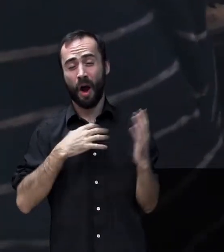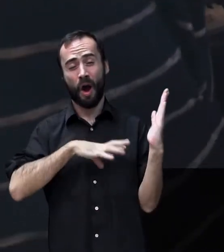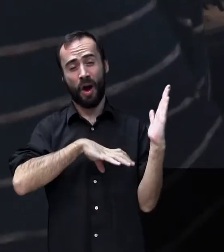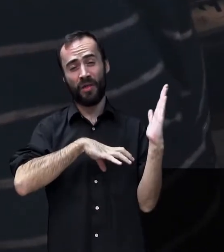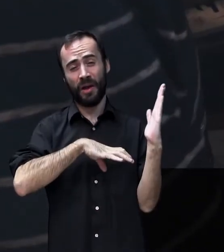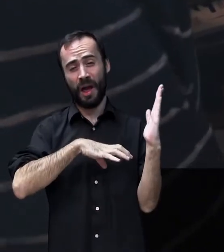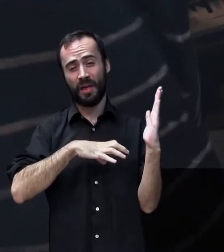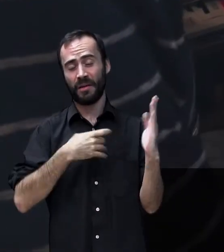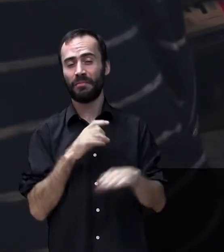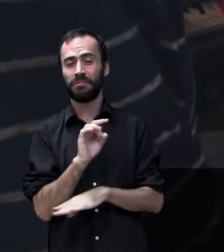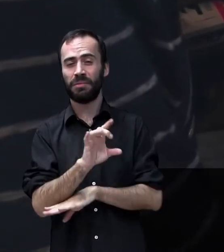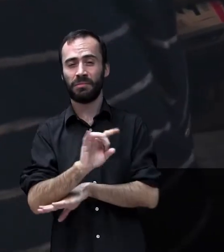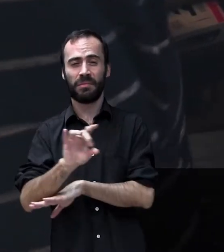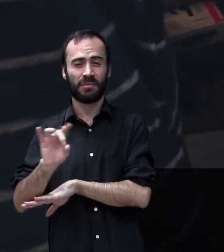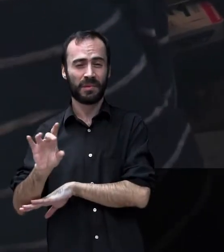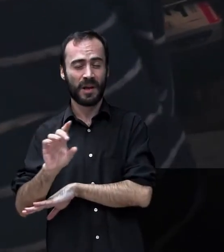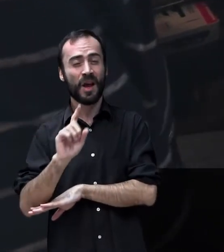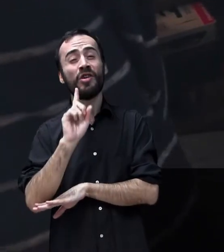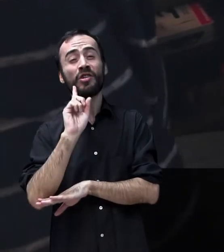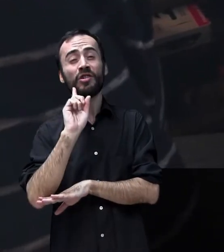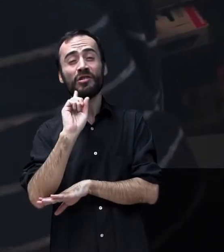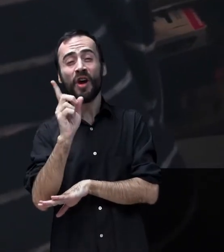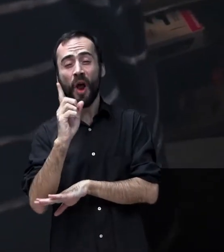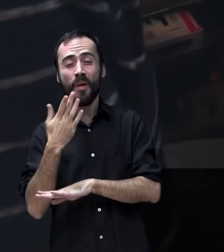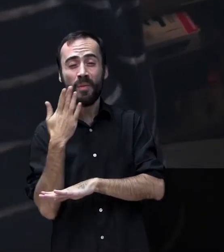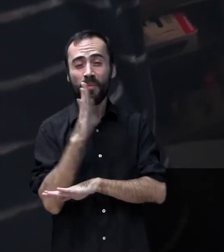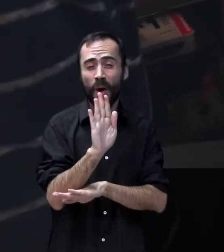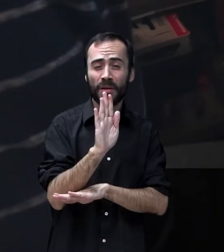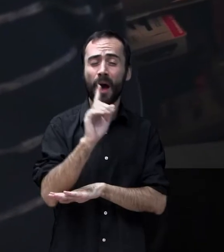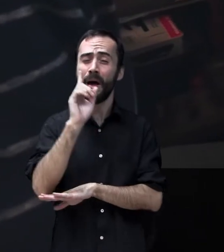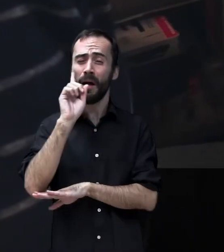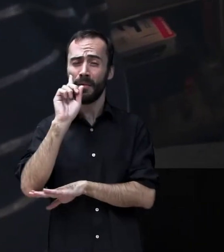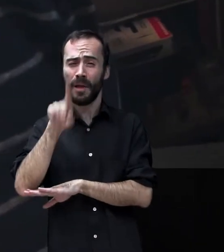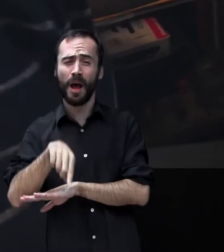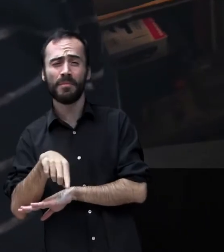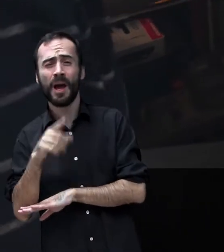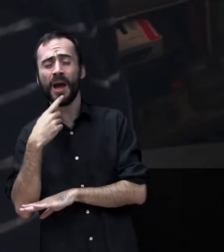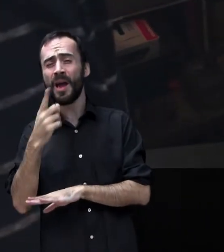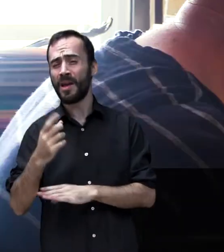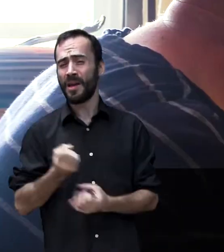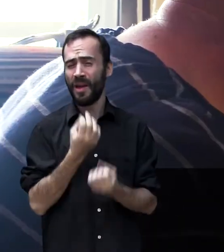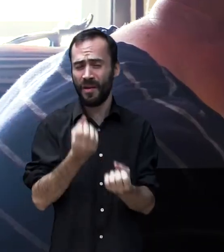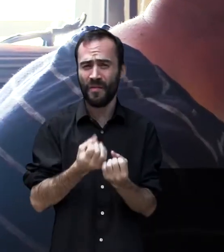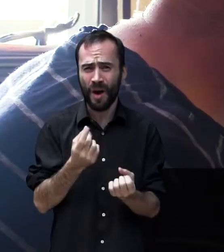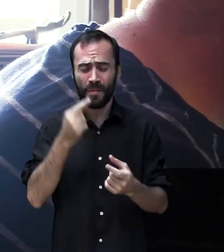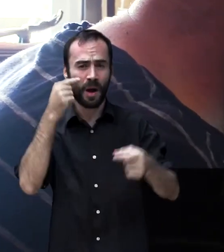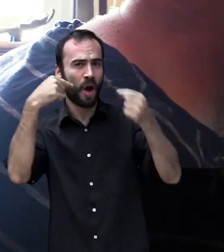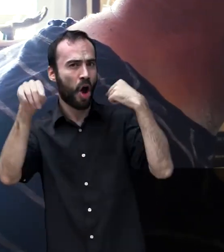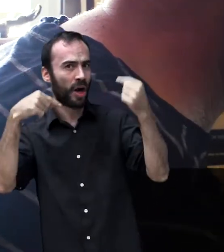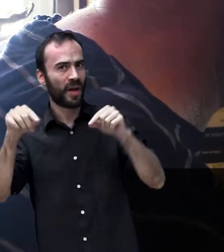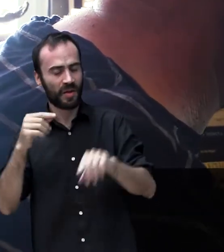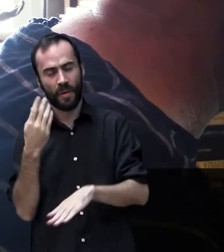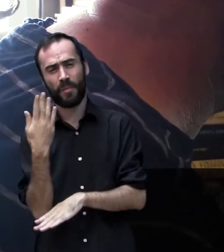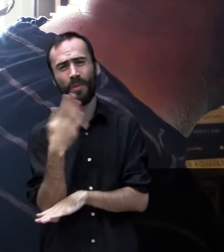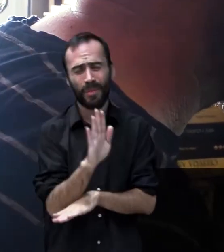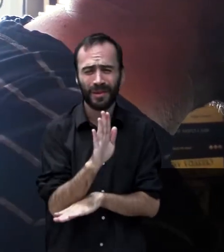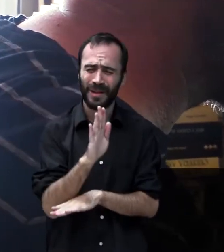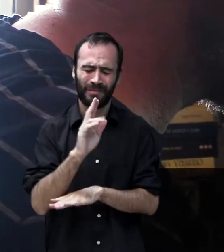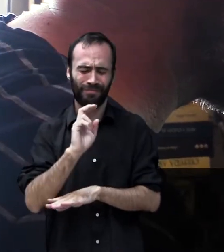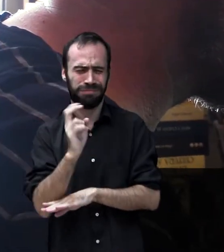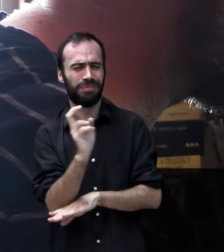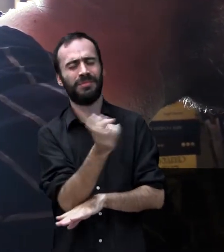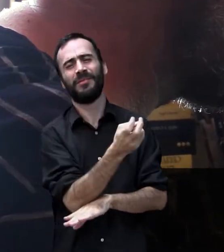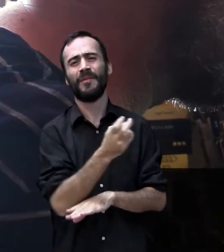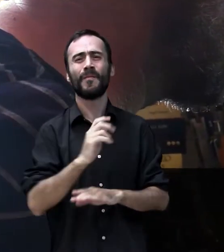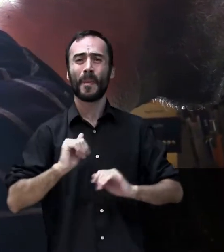podemos enviar no solo propuestas, informes, sino correcciones de propuestas, etcétera.